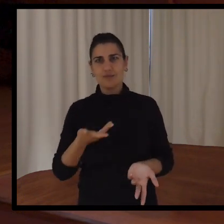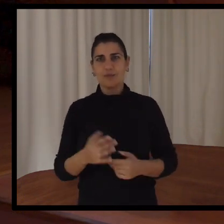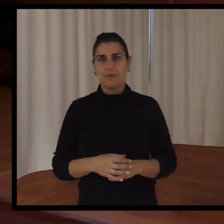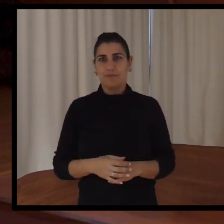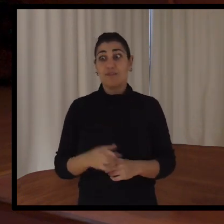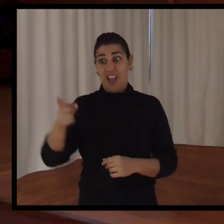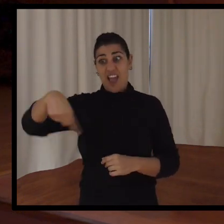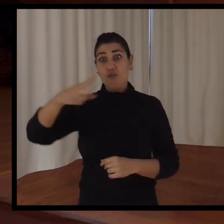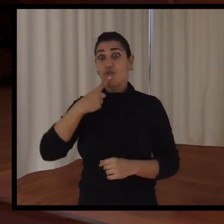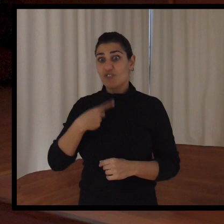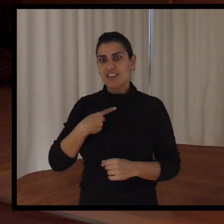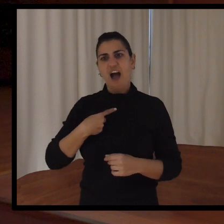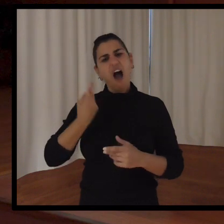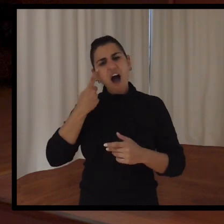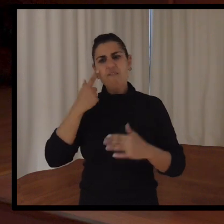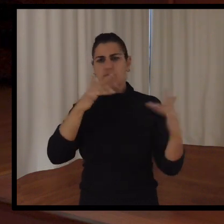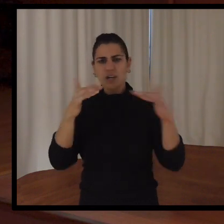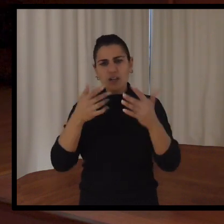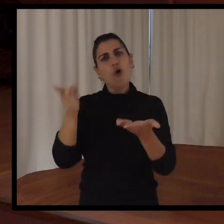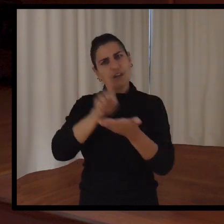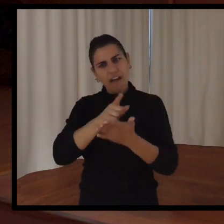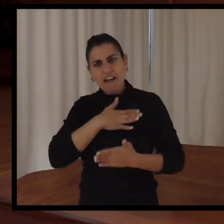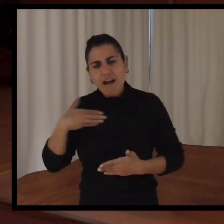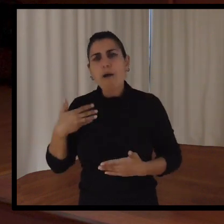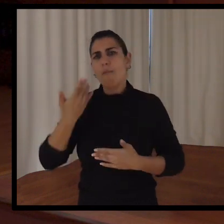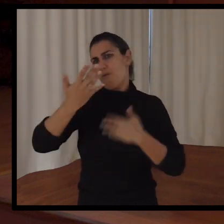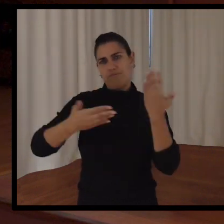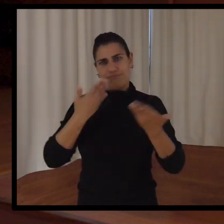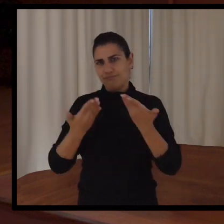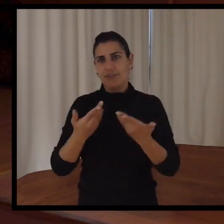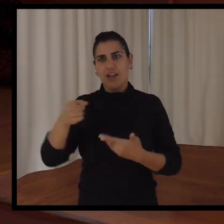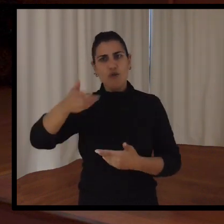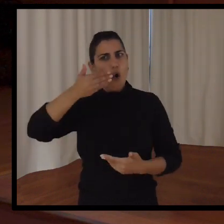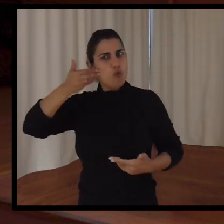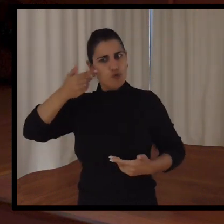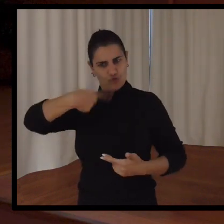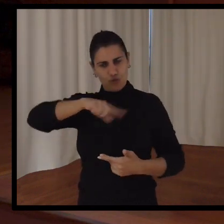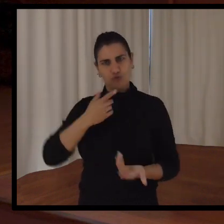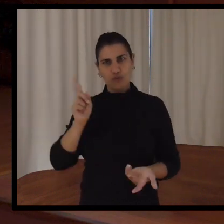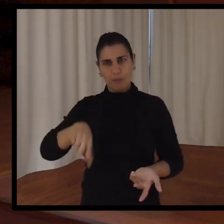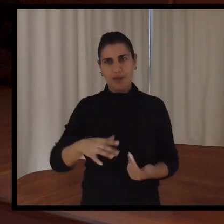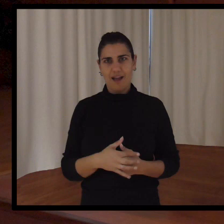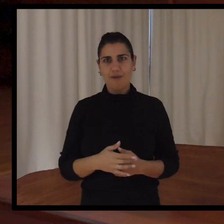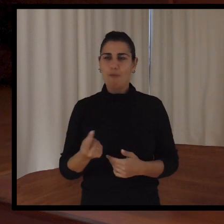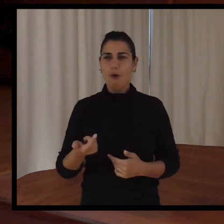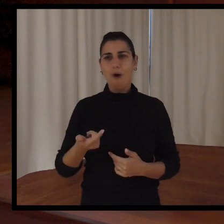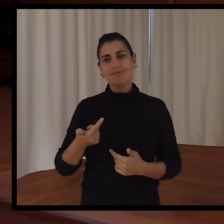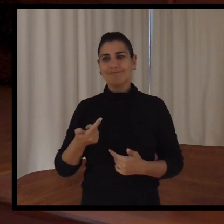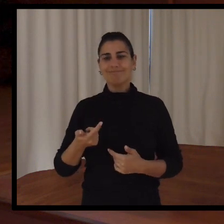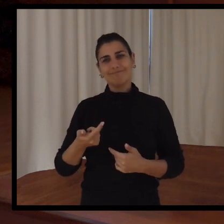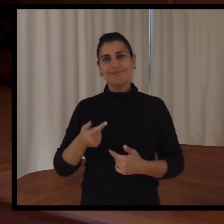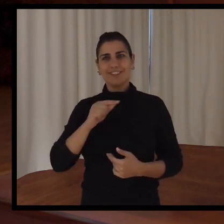quieren volver a hacer otro partido, y cómo nos va, y que están pendientes de nosotros, que están muy orgullosos. Y eso nos hace